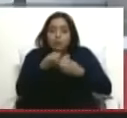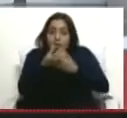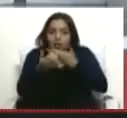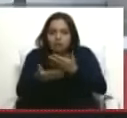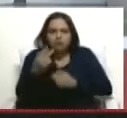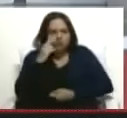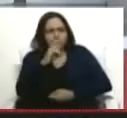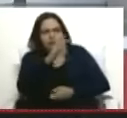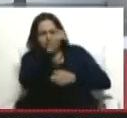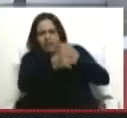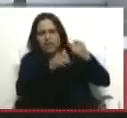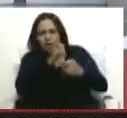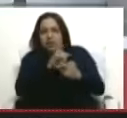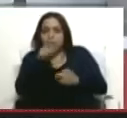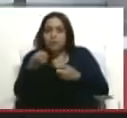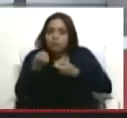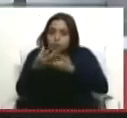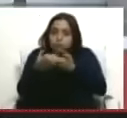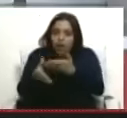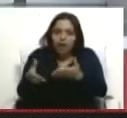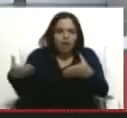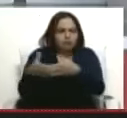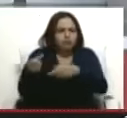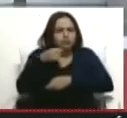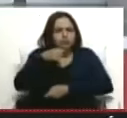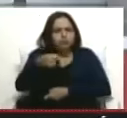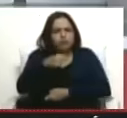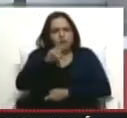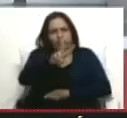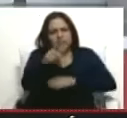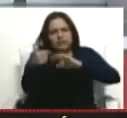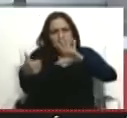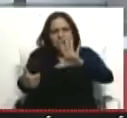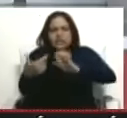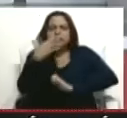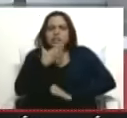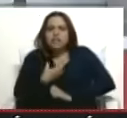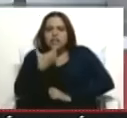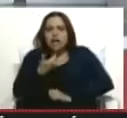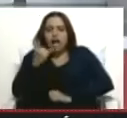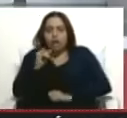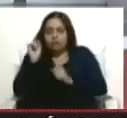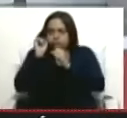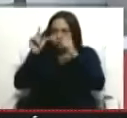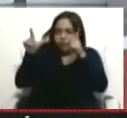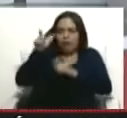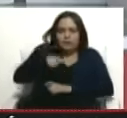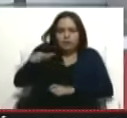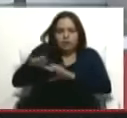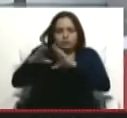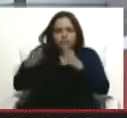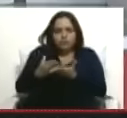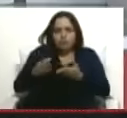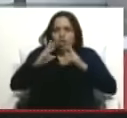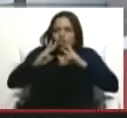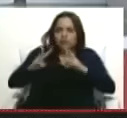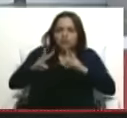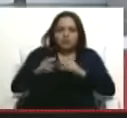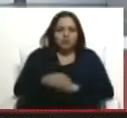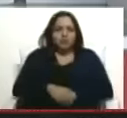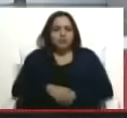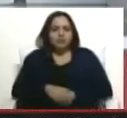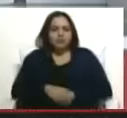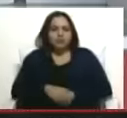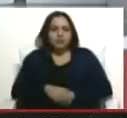pudiste ver en el video, de esa rueda de prensa del 26 de diciembre que causó un impacto mundial. Y allí ve que